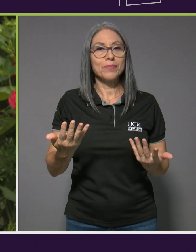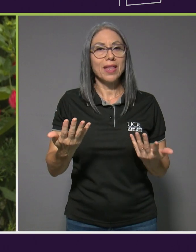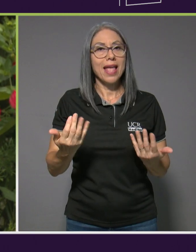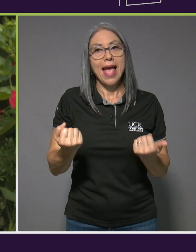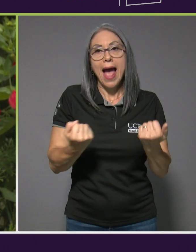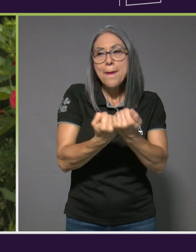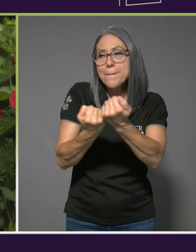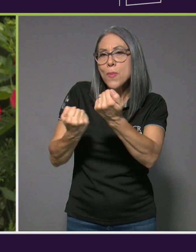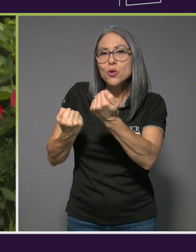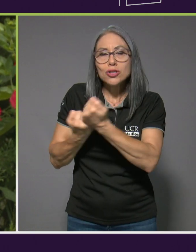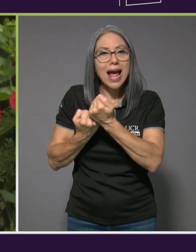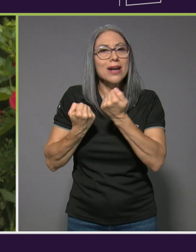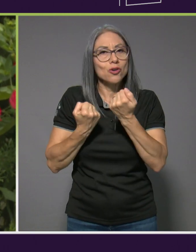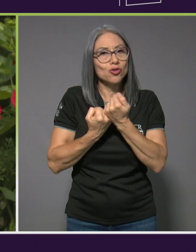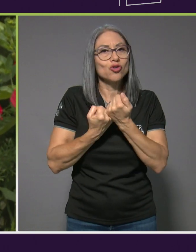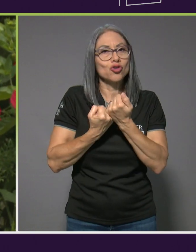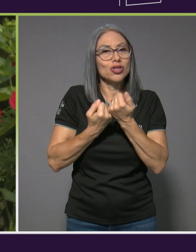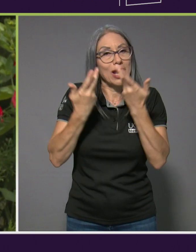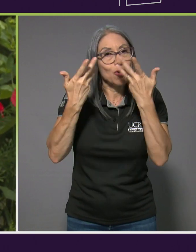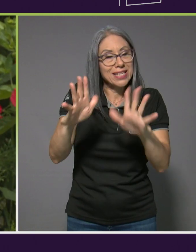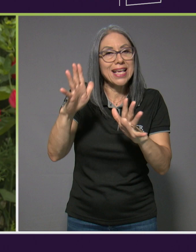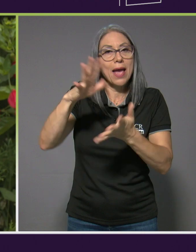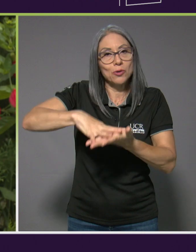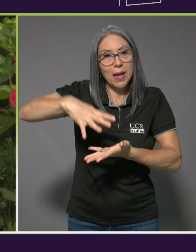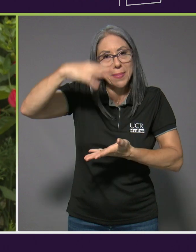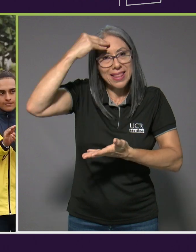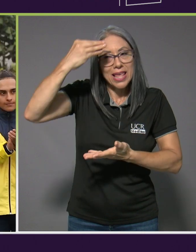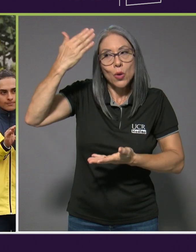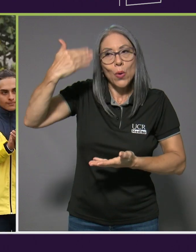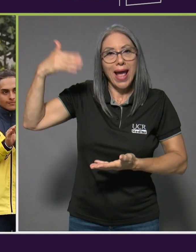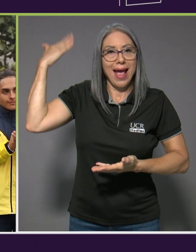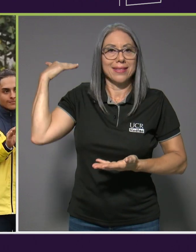apoyarnos mucho de lo aprendido en esa vez.